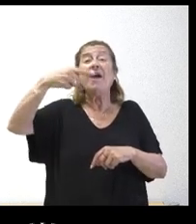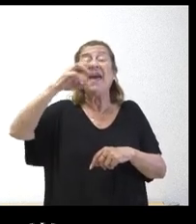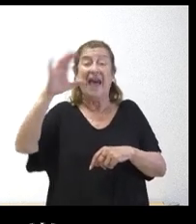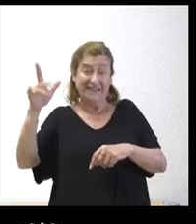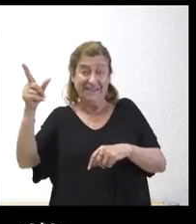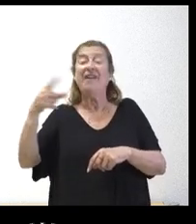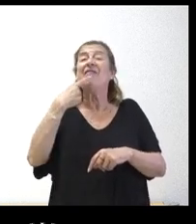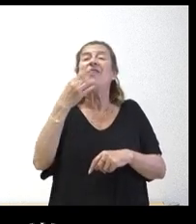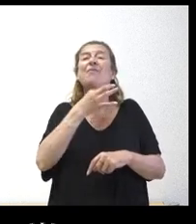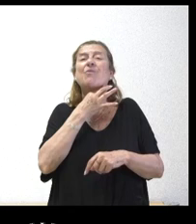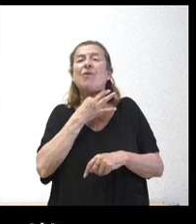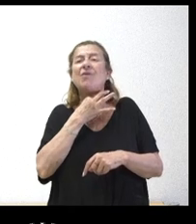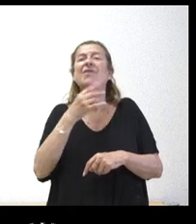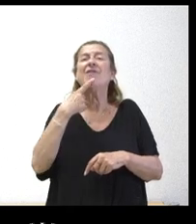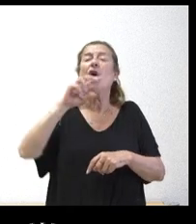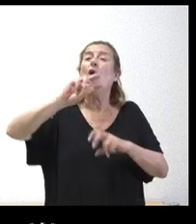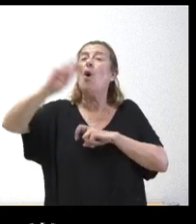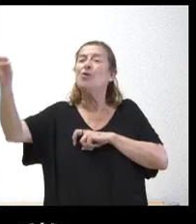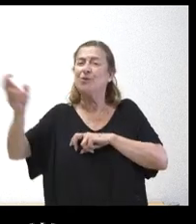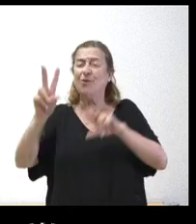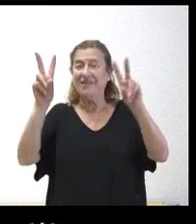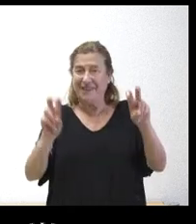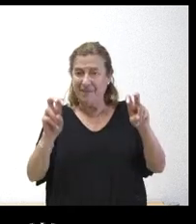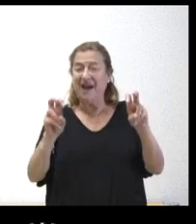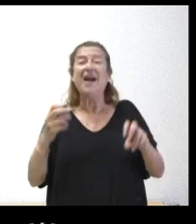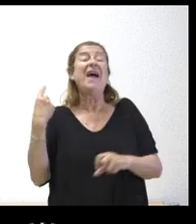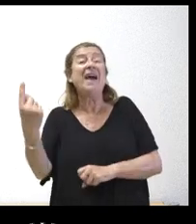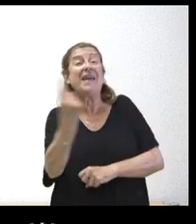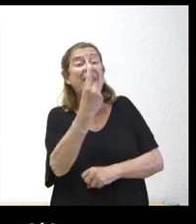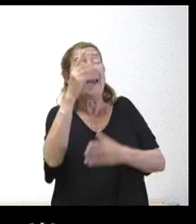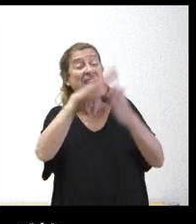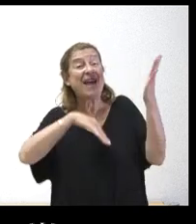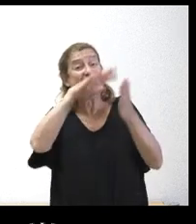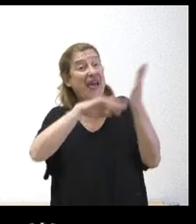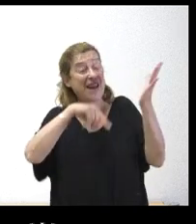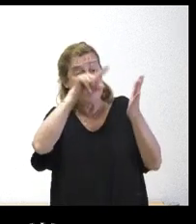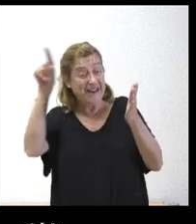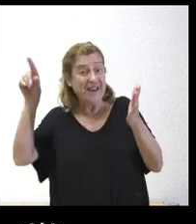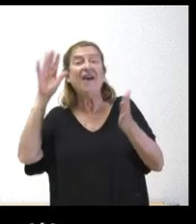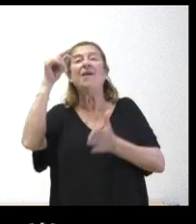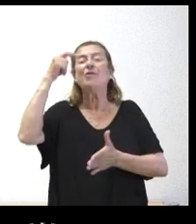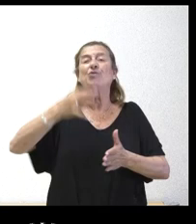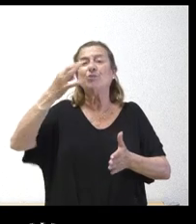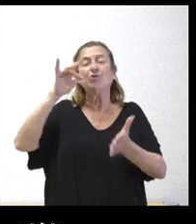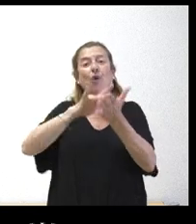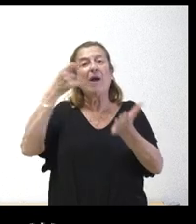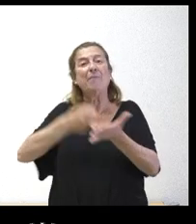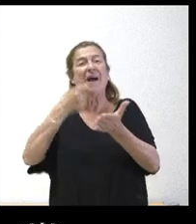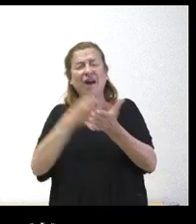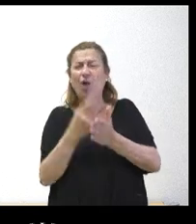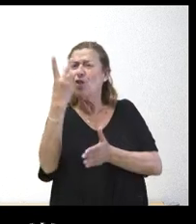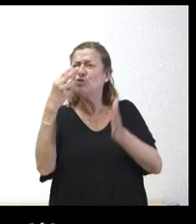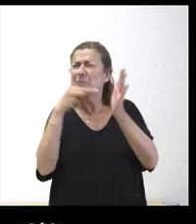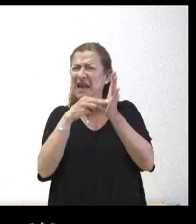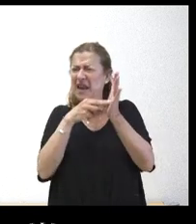fue otro argumento es que a cada catalán le tocaba apoquinar dos mil y pico